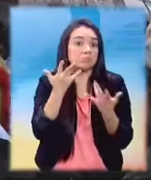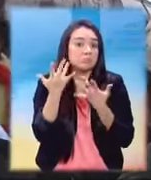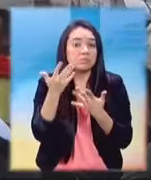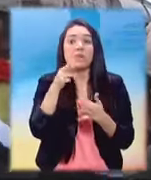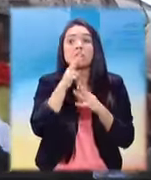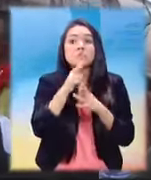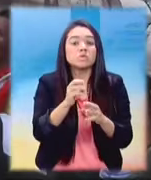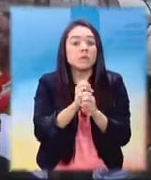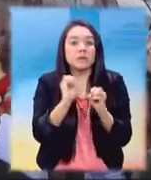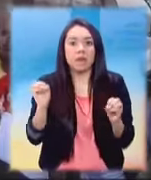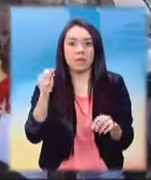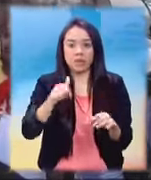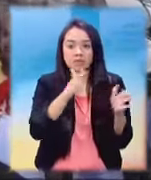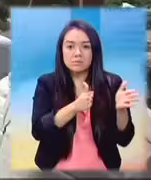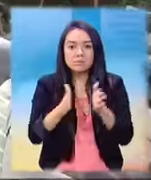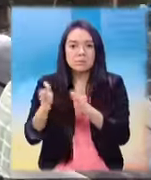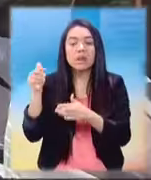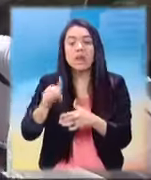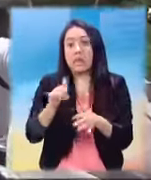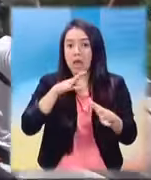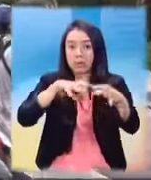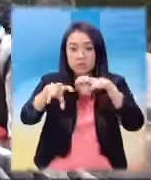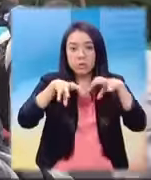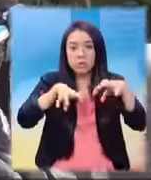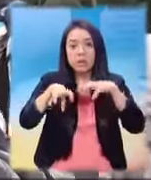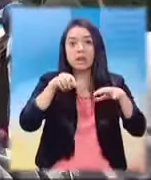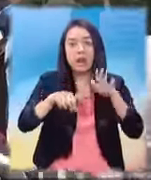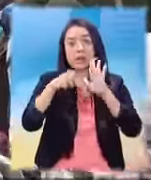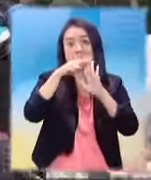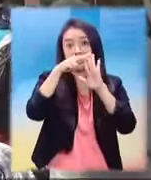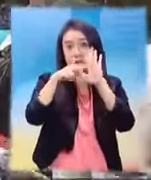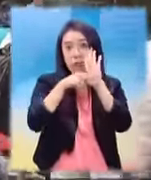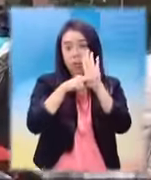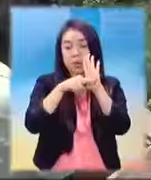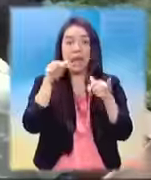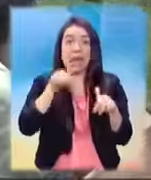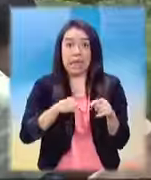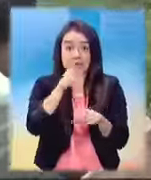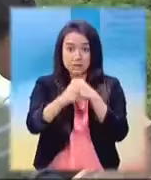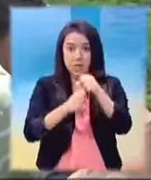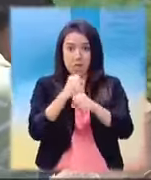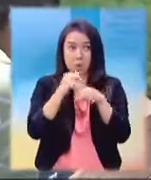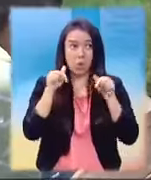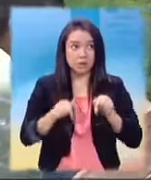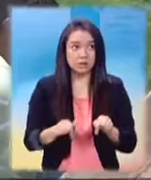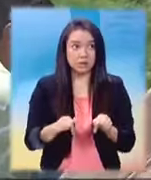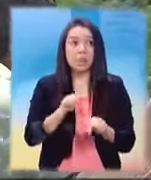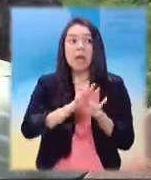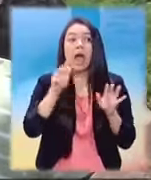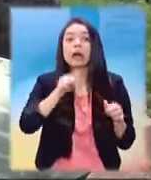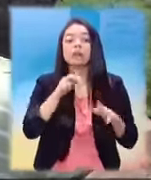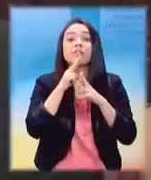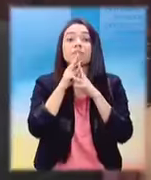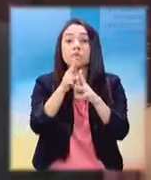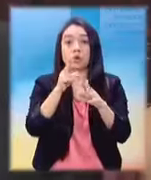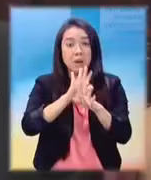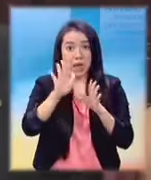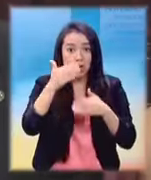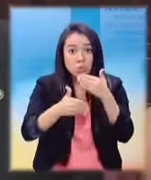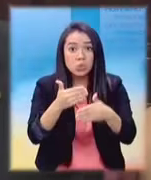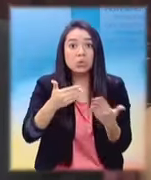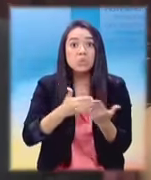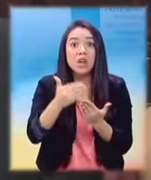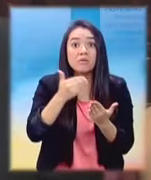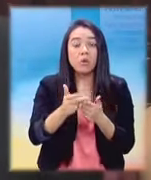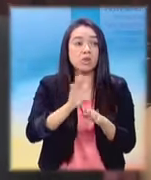vino prácticamente a movilizar el tema de la reforma. Si este año no hay reforma migratoria, el próximo año va a ser un